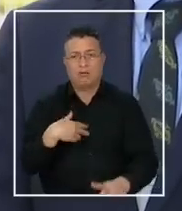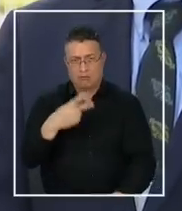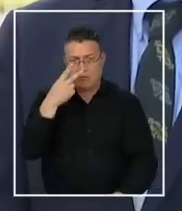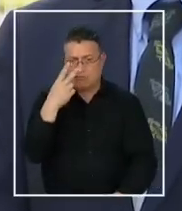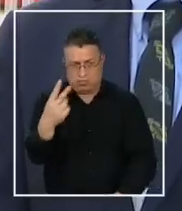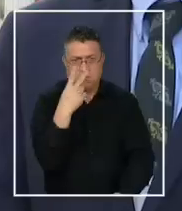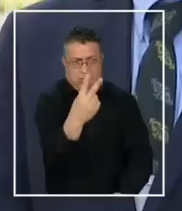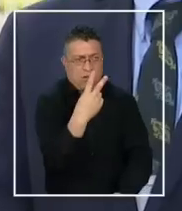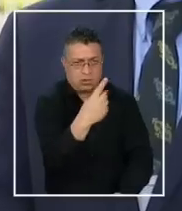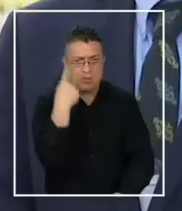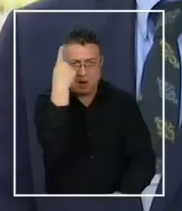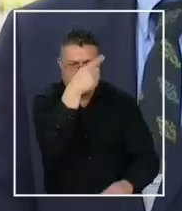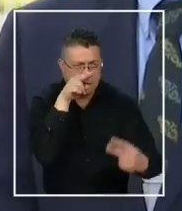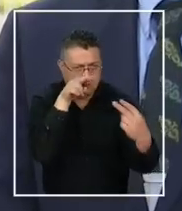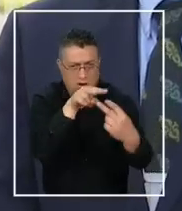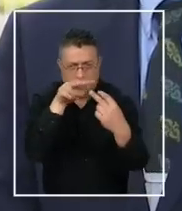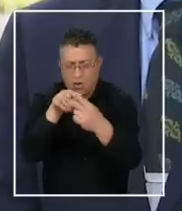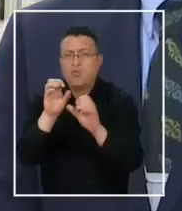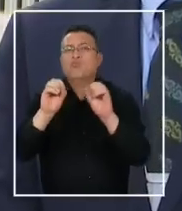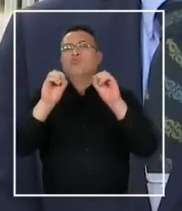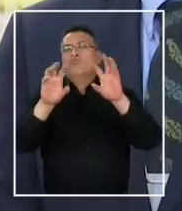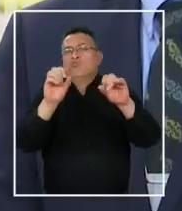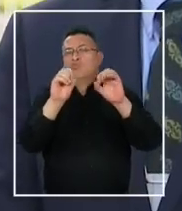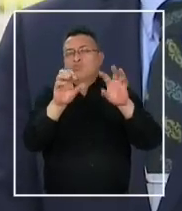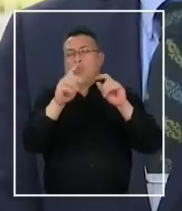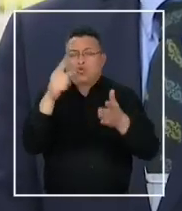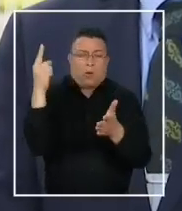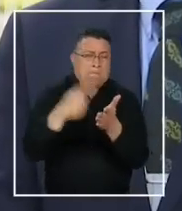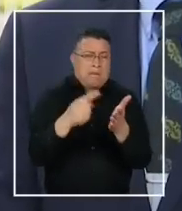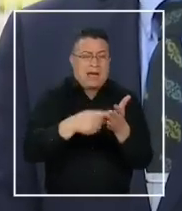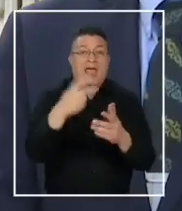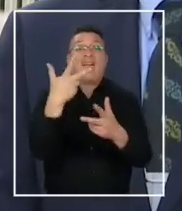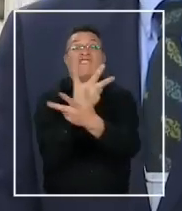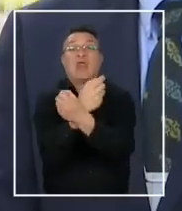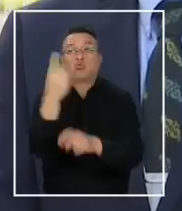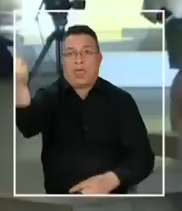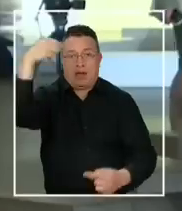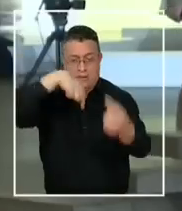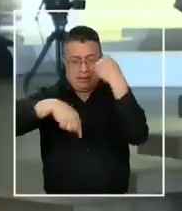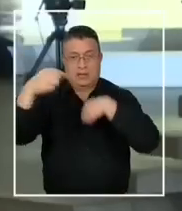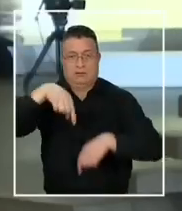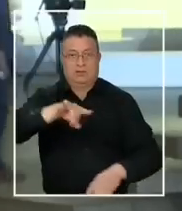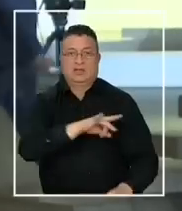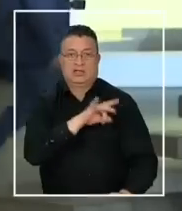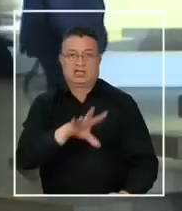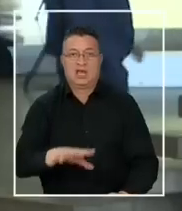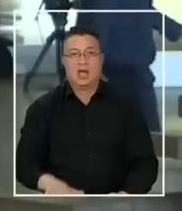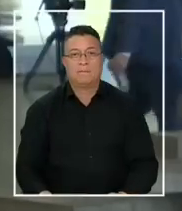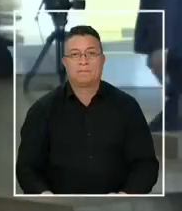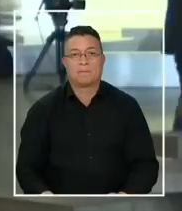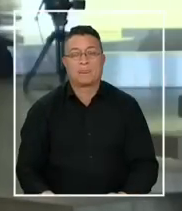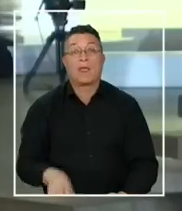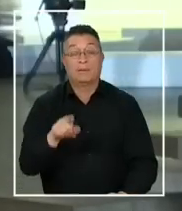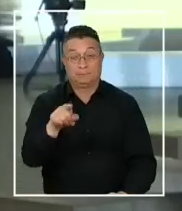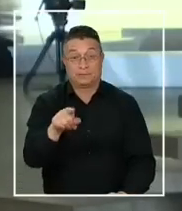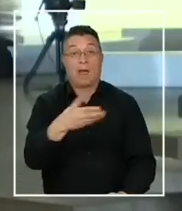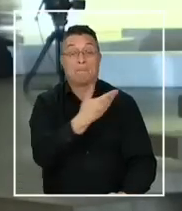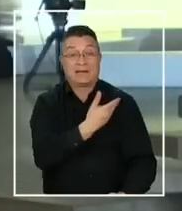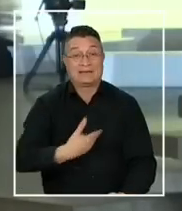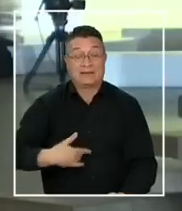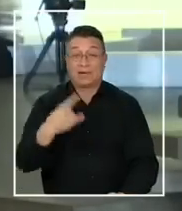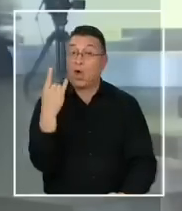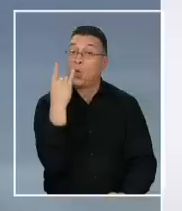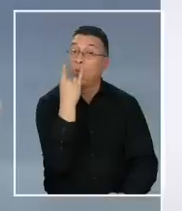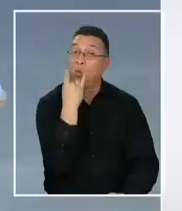en los ojos y en el dolor de cientos de miles de venezolanos que hoy día están en nuestra patria. En esta instancia, presidente de Uruguay,